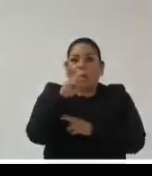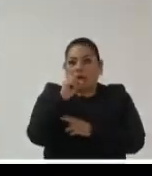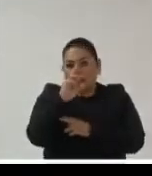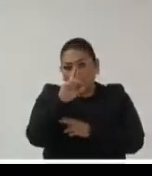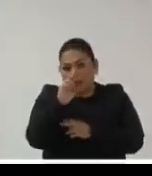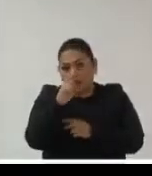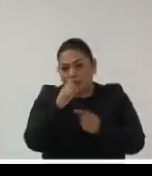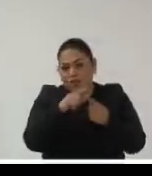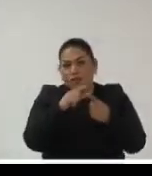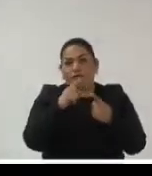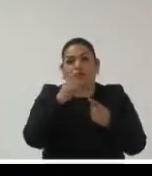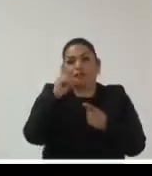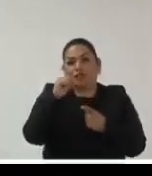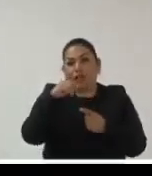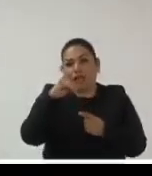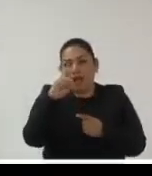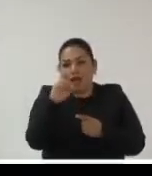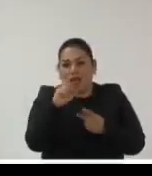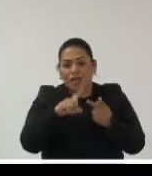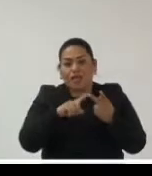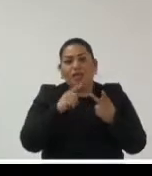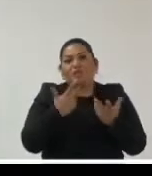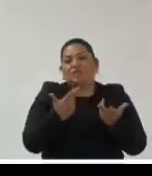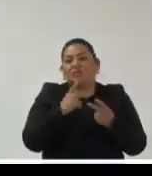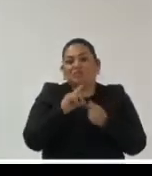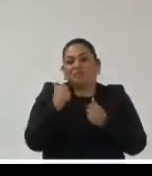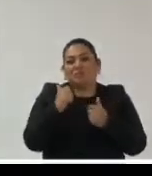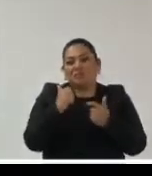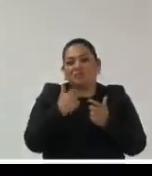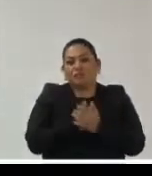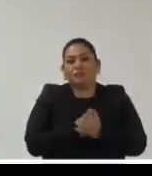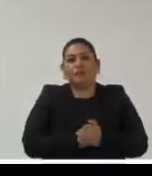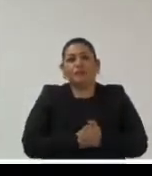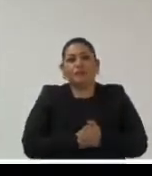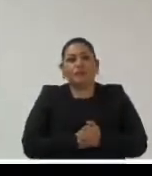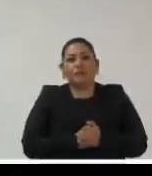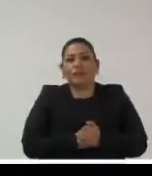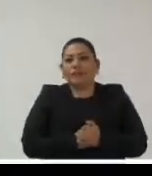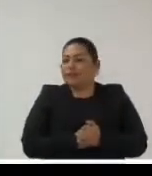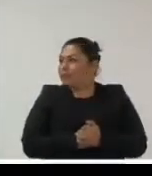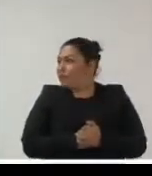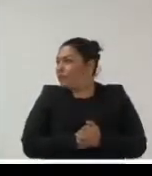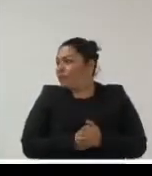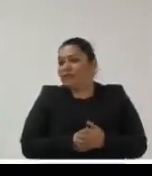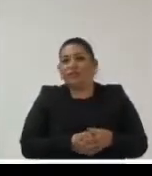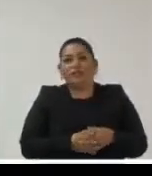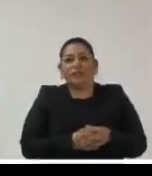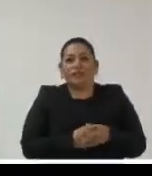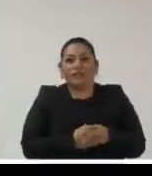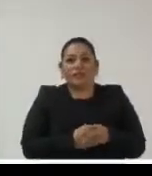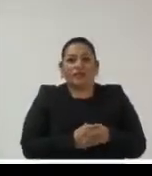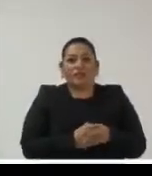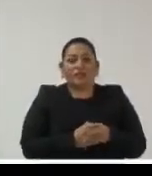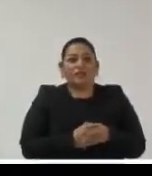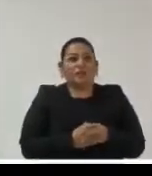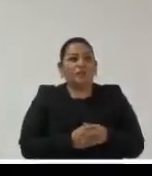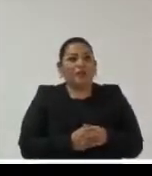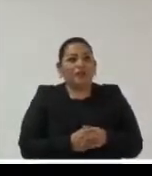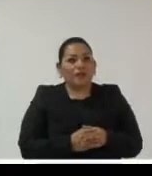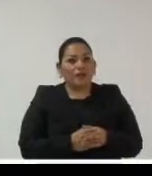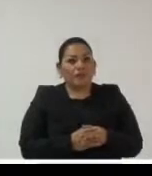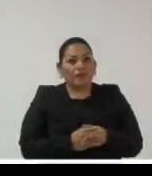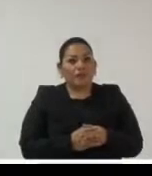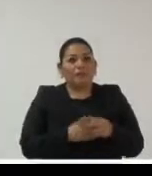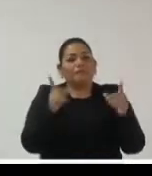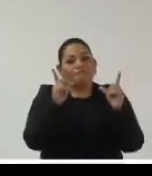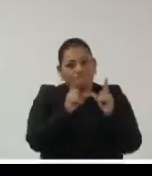por Daniel y seguramente la presentación mía curiosamente podrá ayudar a